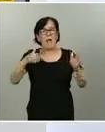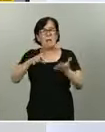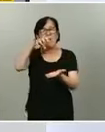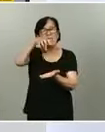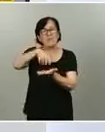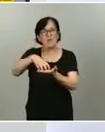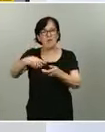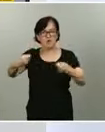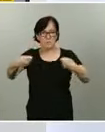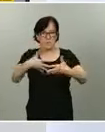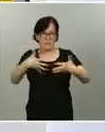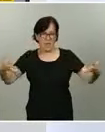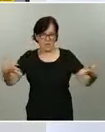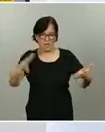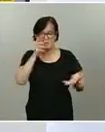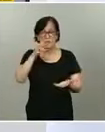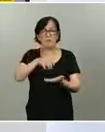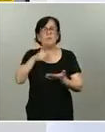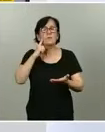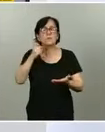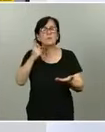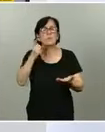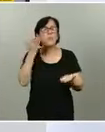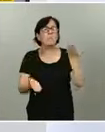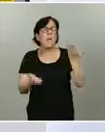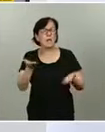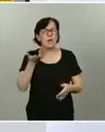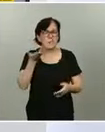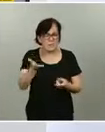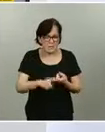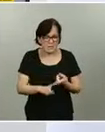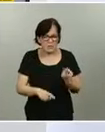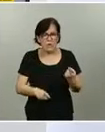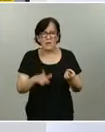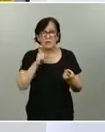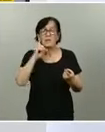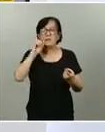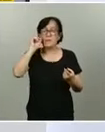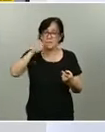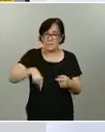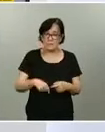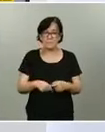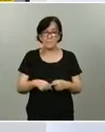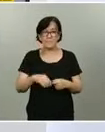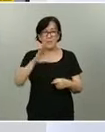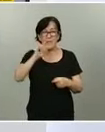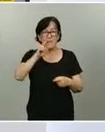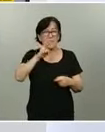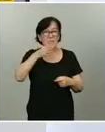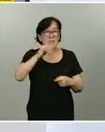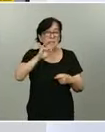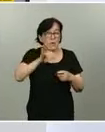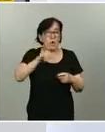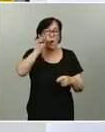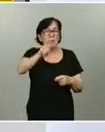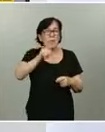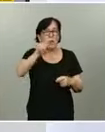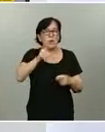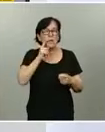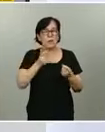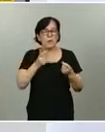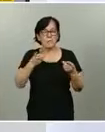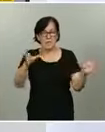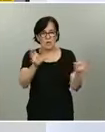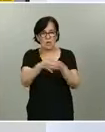esta petición? Por añadidura, Cibio pregunta si pueden varios colectivos compartir